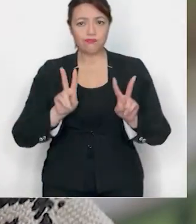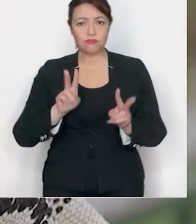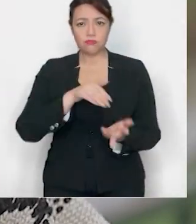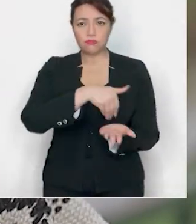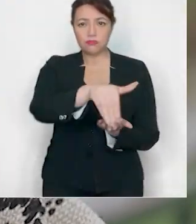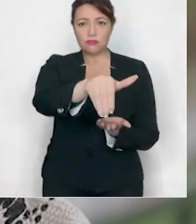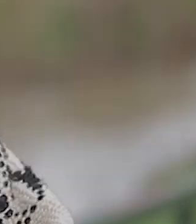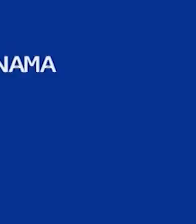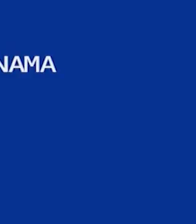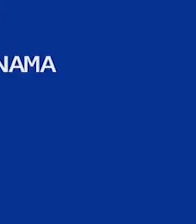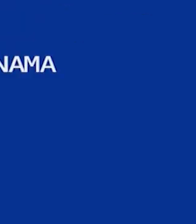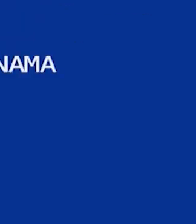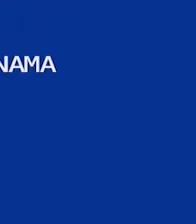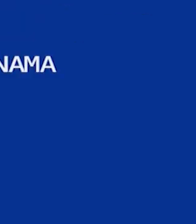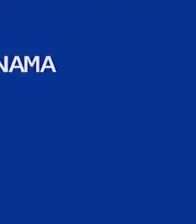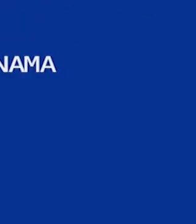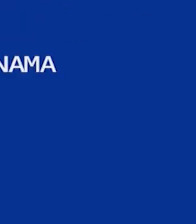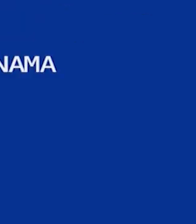Rechazamos.